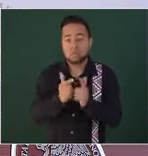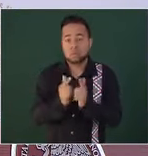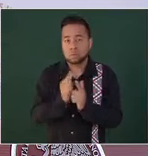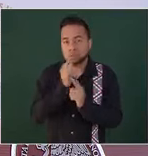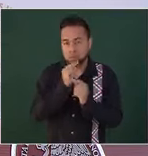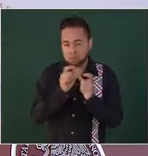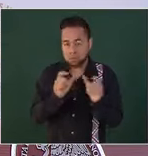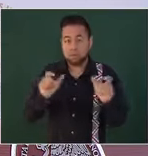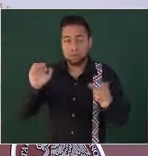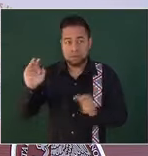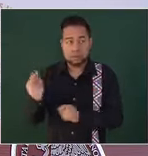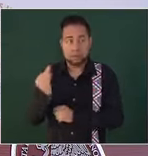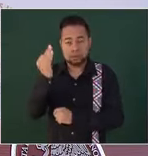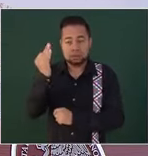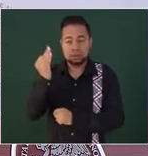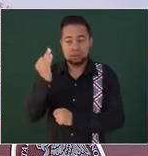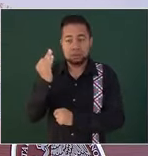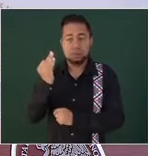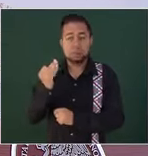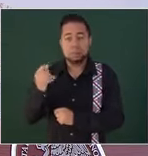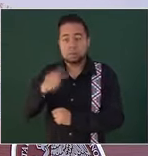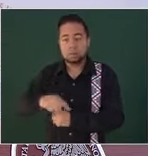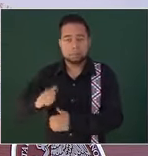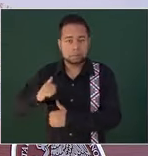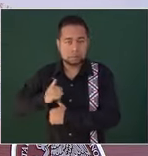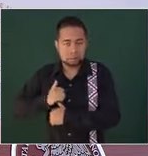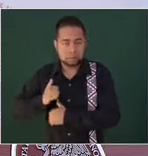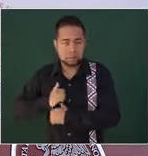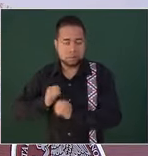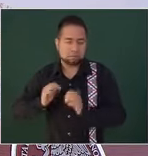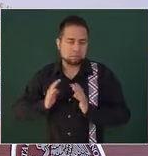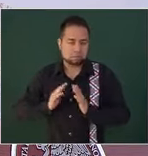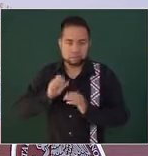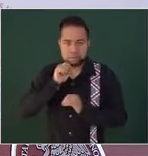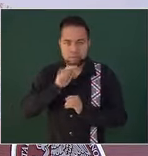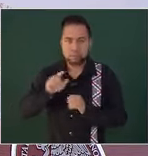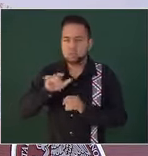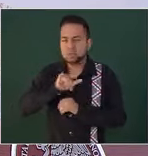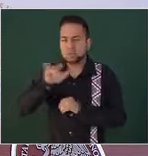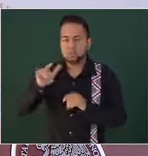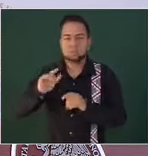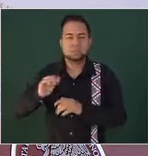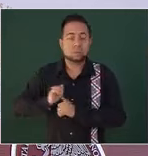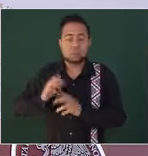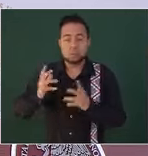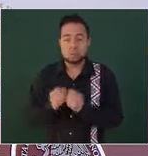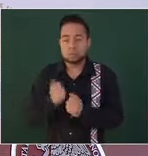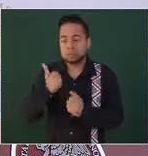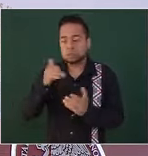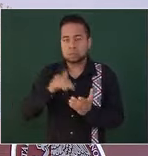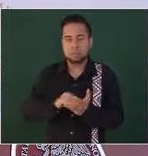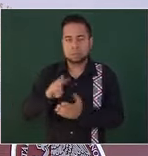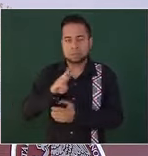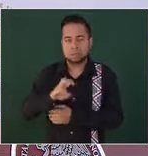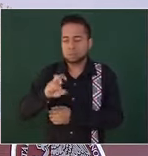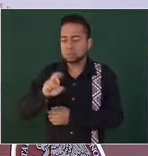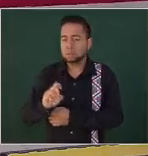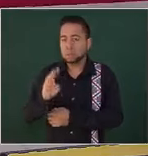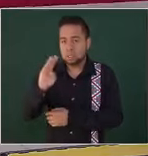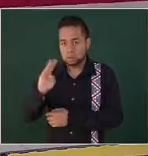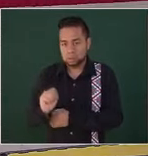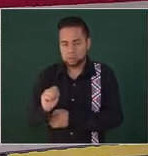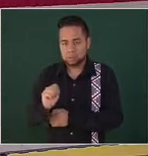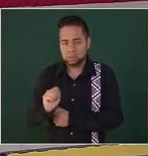federales, del Ejército y Fuerza Aérea, se tienen un total de seis mil 339,